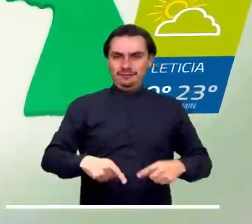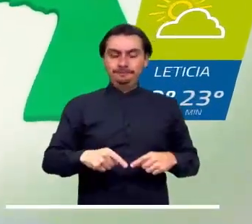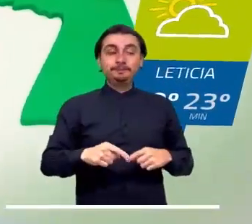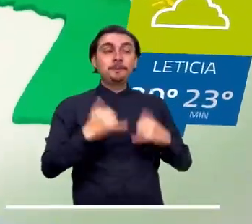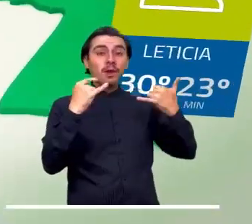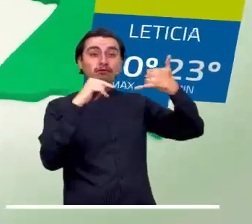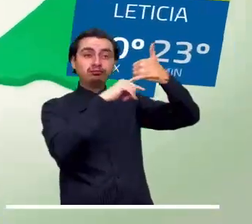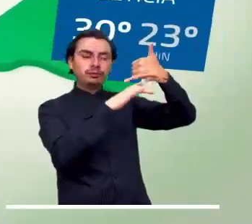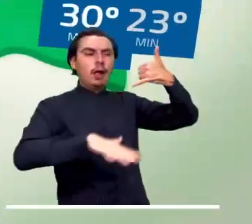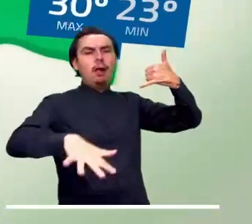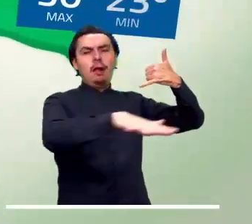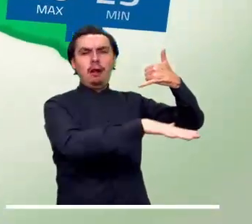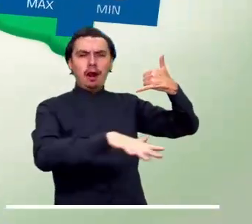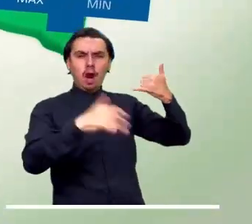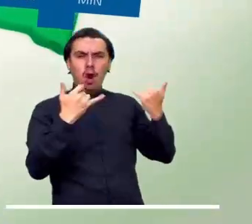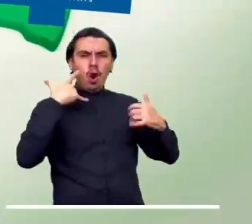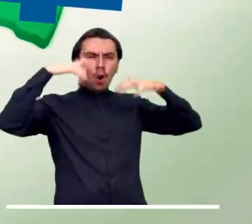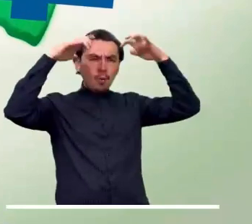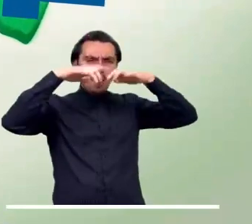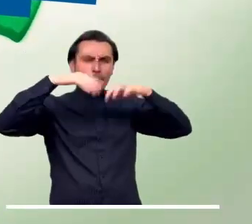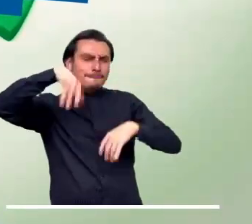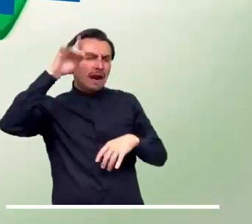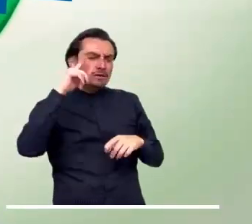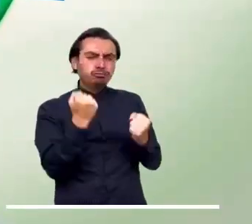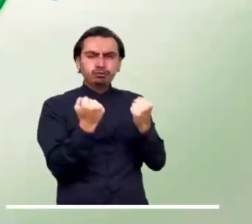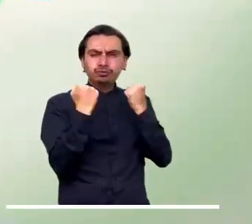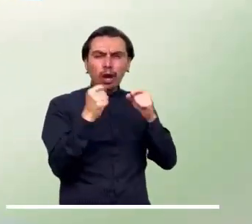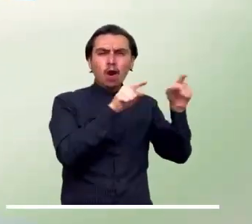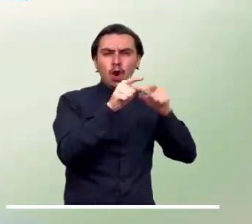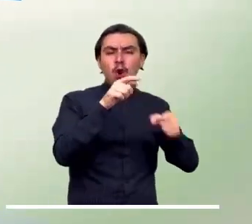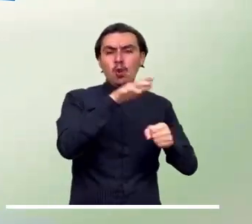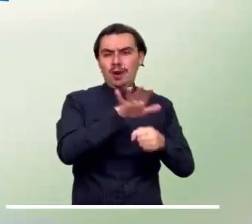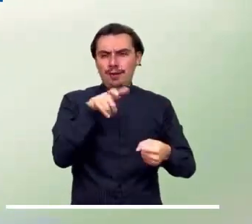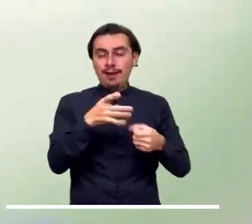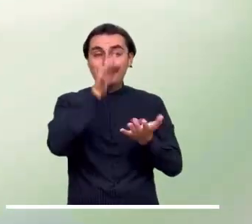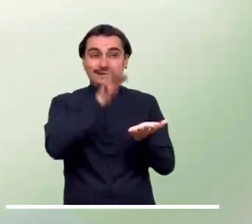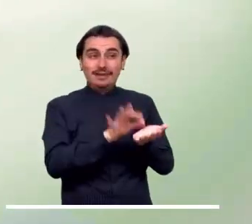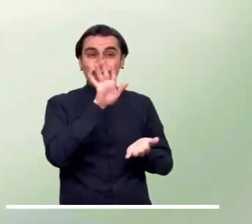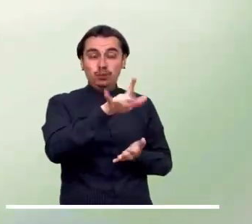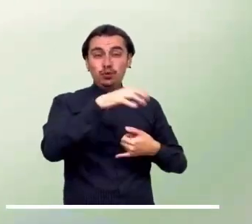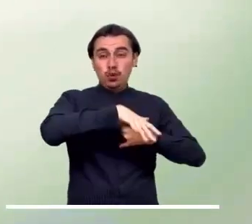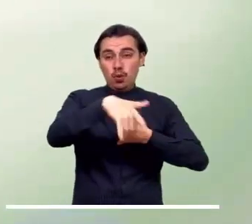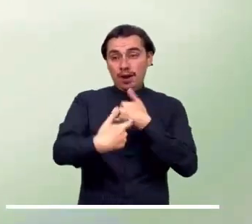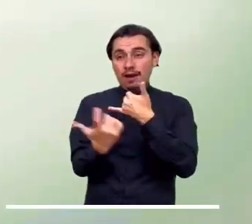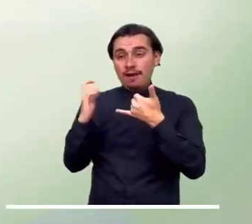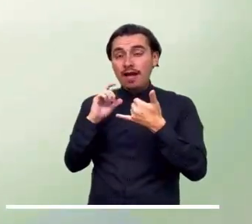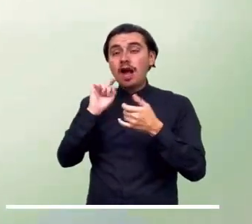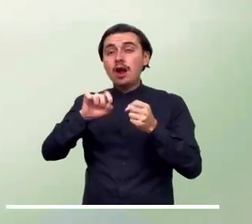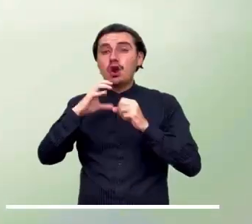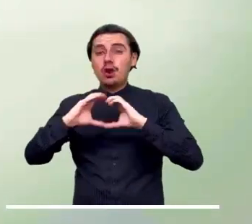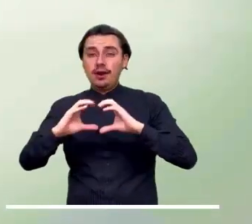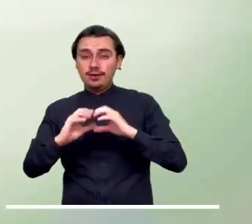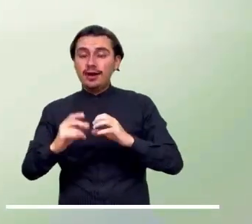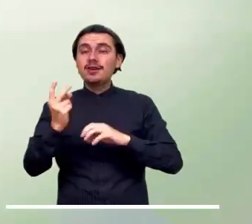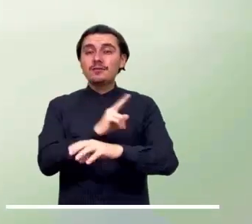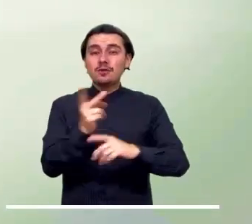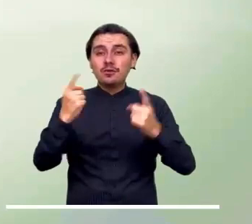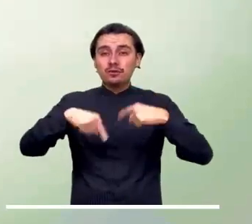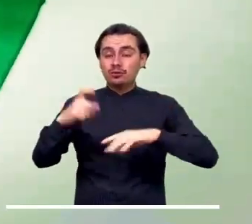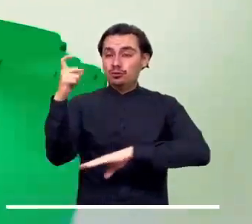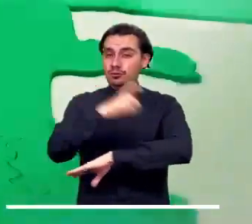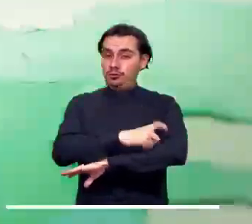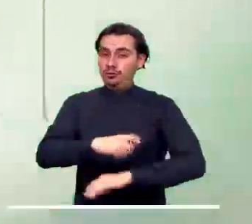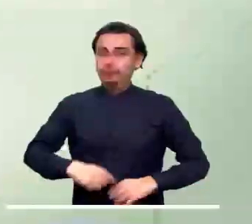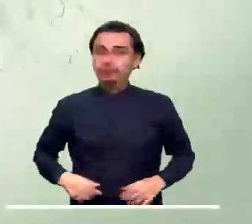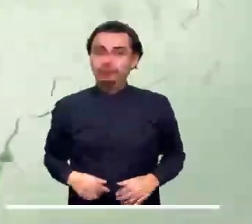centro y oriente de Caquetá. En Bogotá